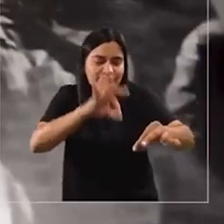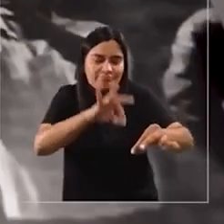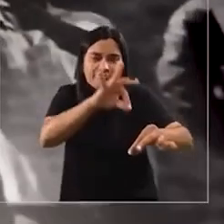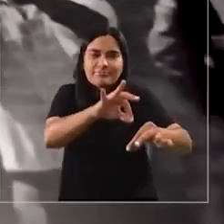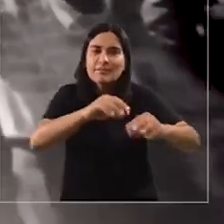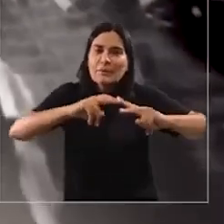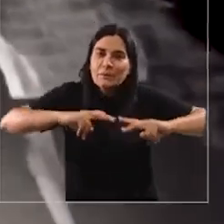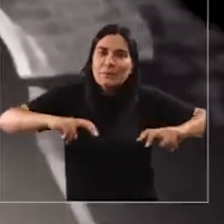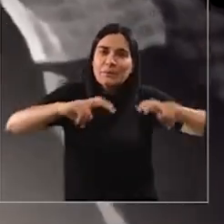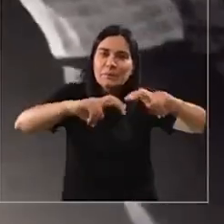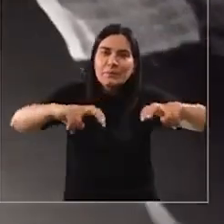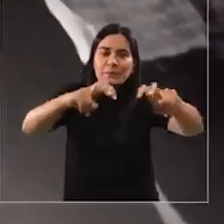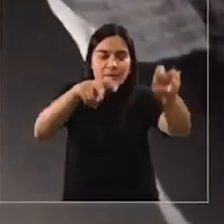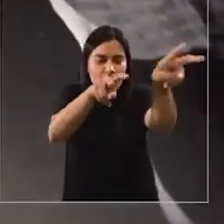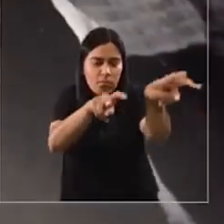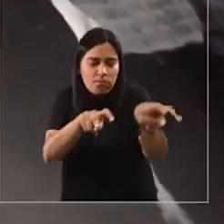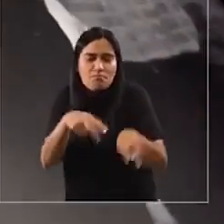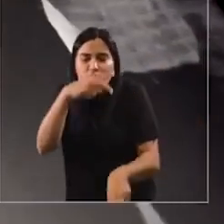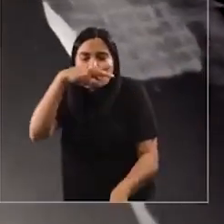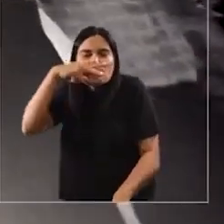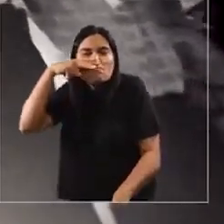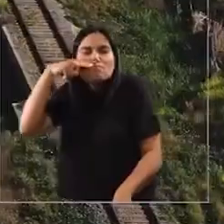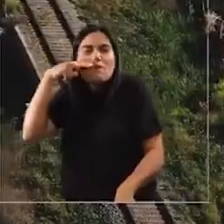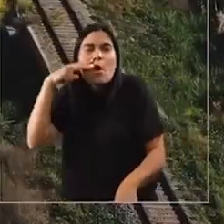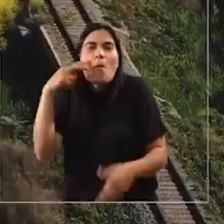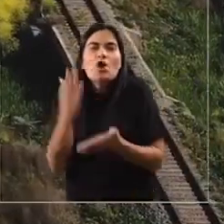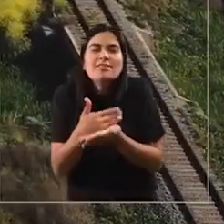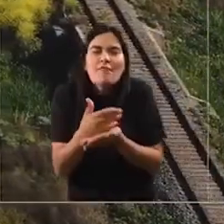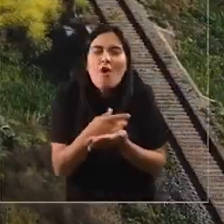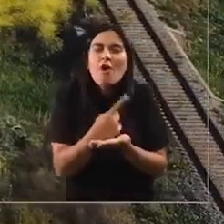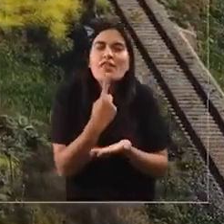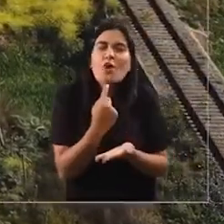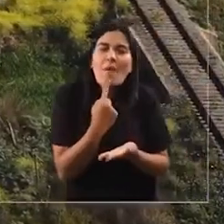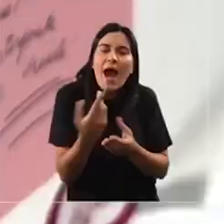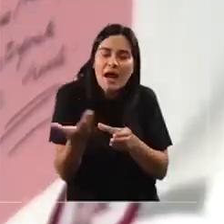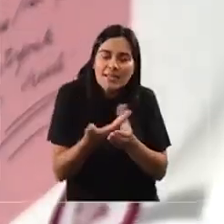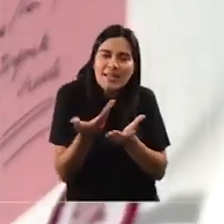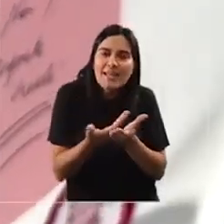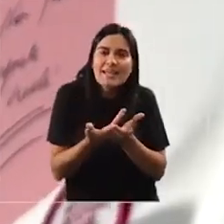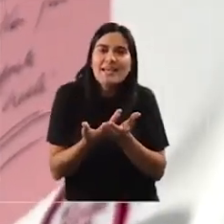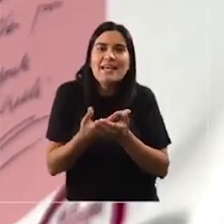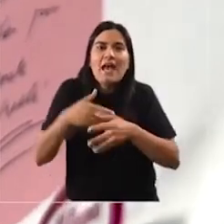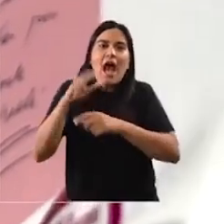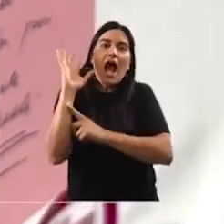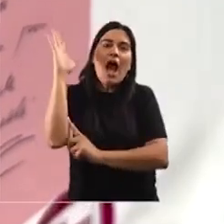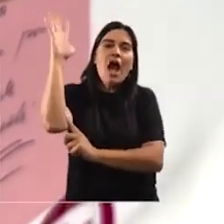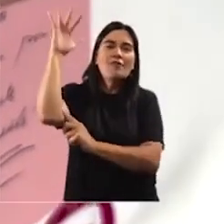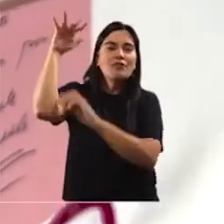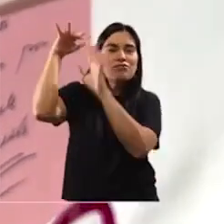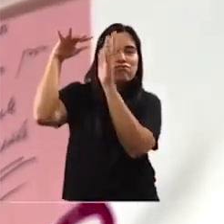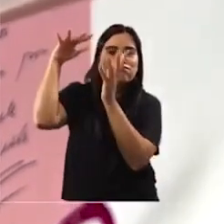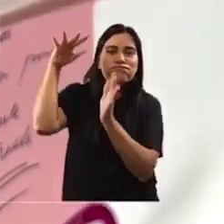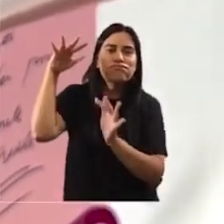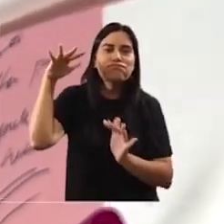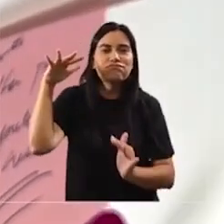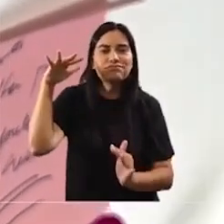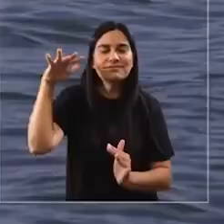paisaje vinculado al olor a cebolla, al tomate, a los sauces. En la época del 60,